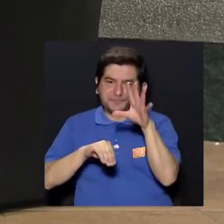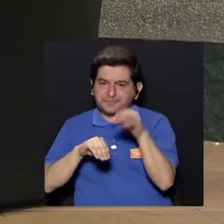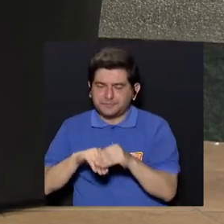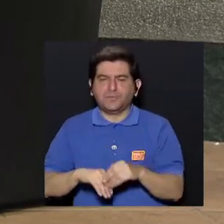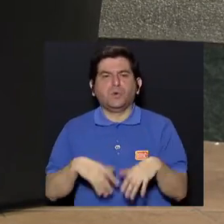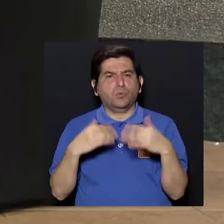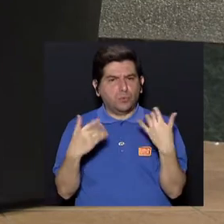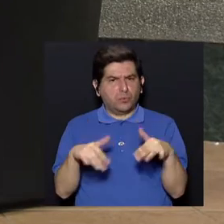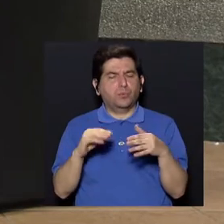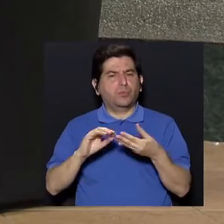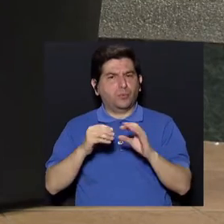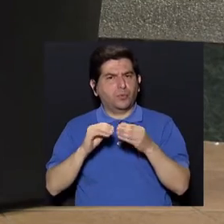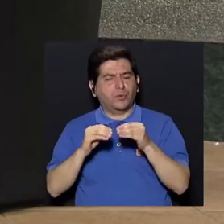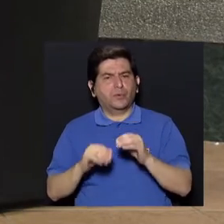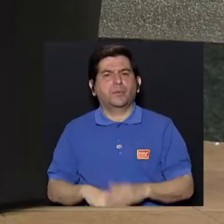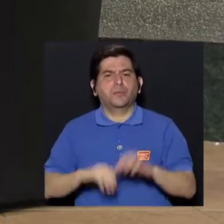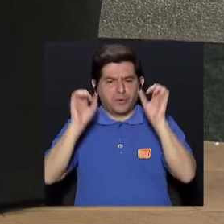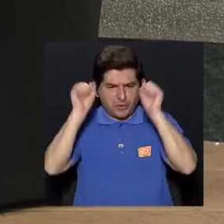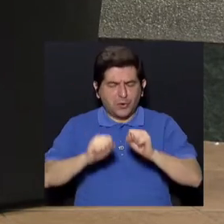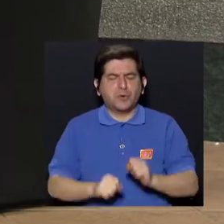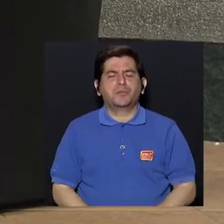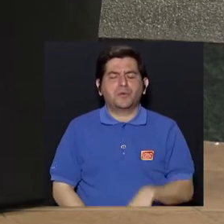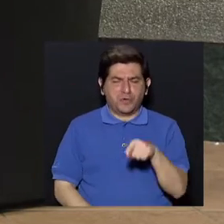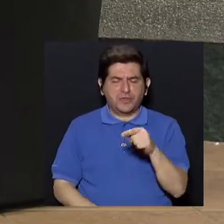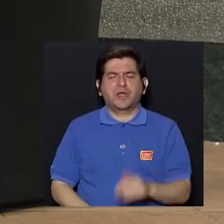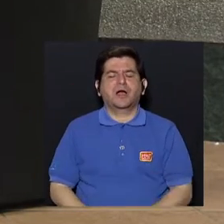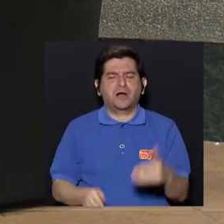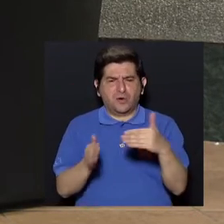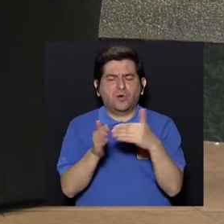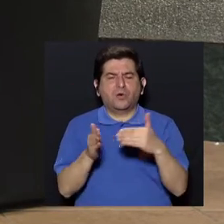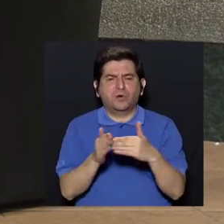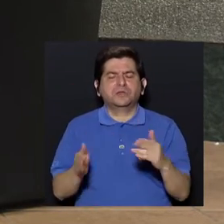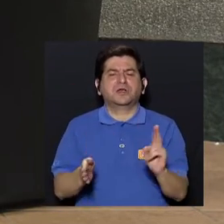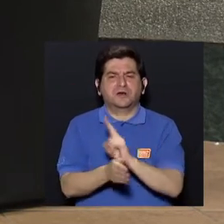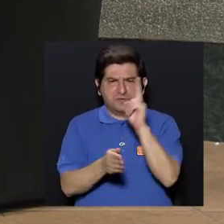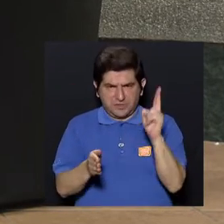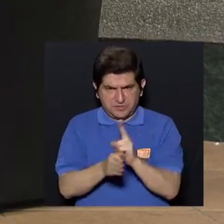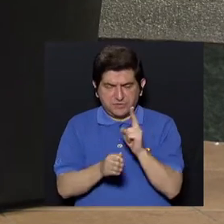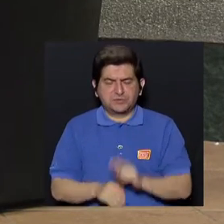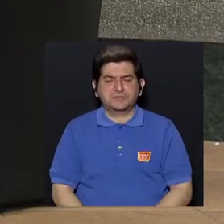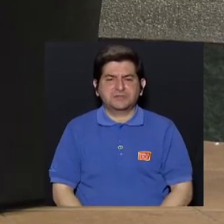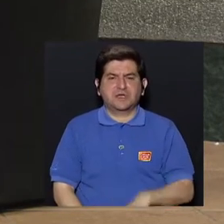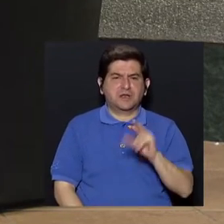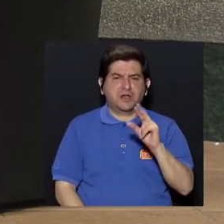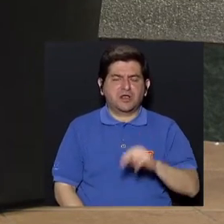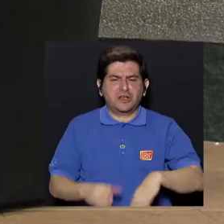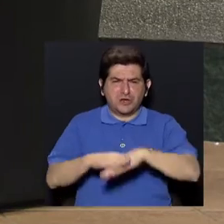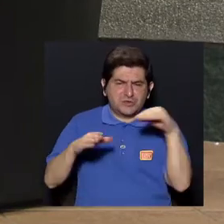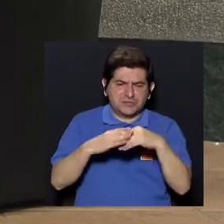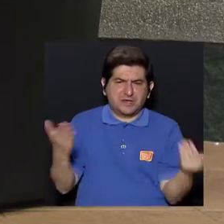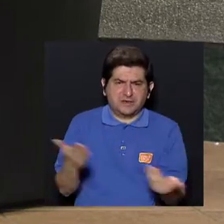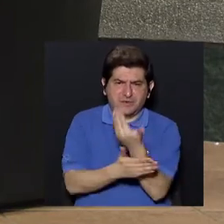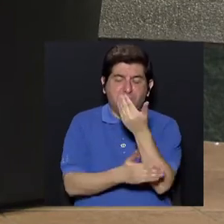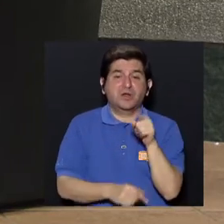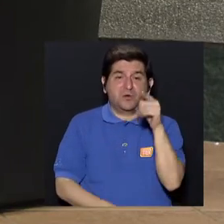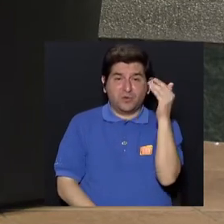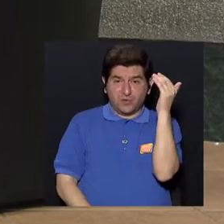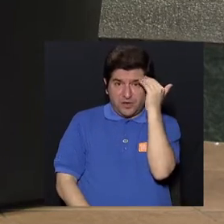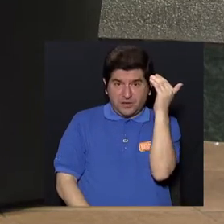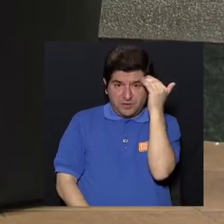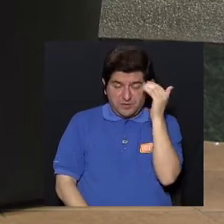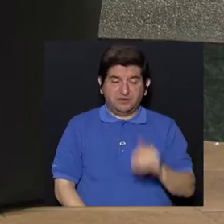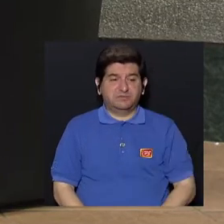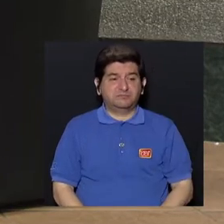otro más el otro es bastante, ¿verdad? Lo que se podría estar rescatando y es bastante lo que podría dejarse de Creo lo más importante es tomar conciencia de eso.